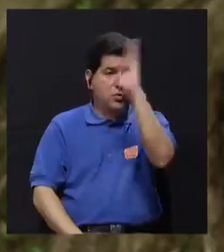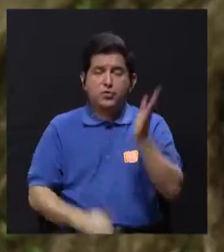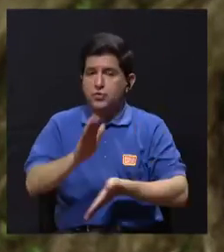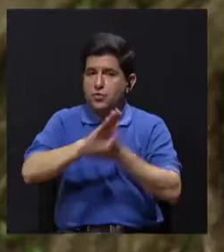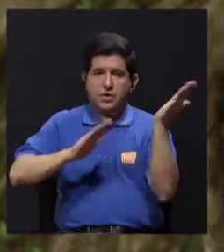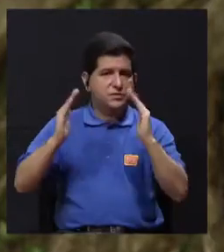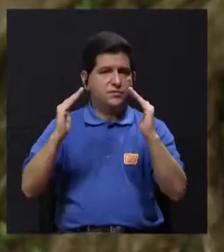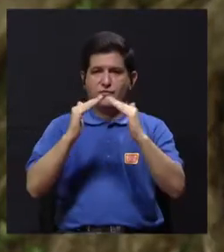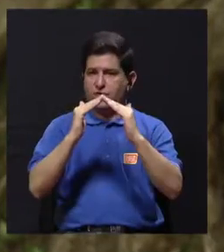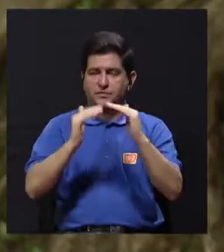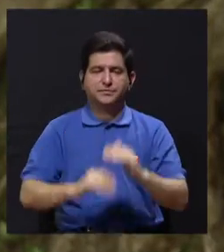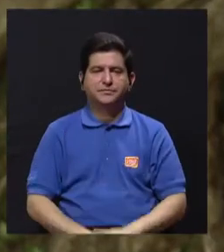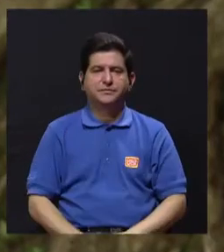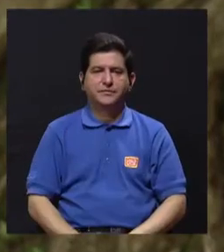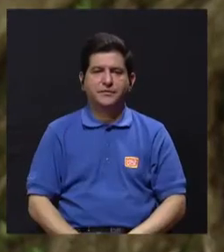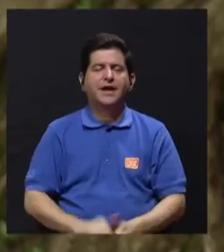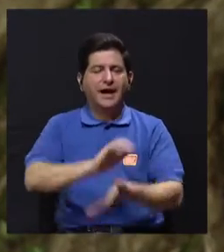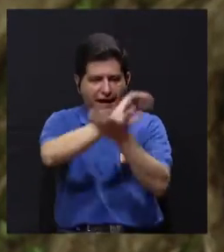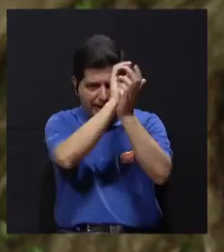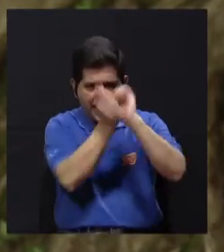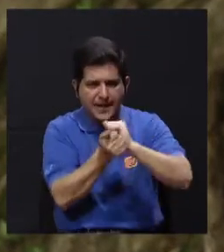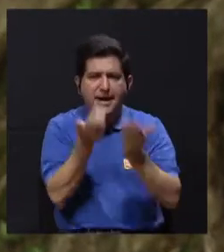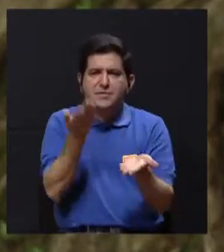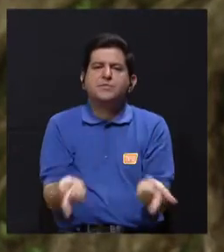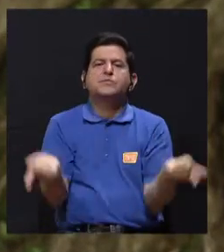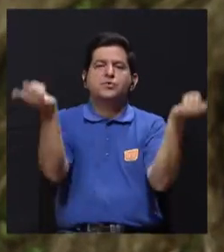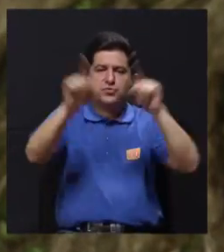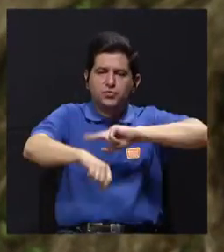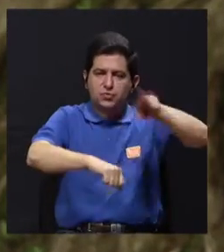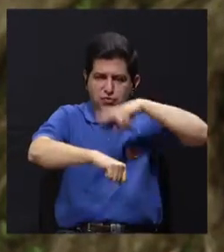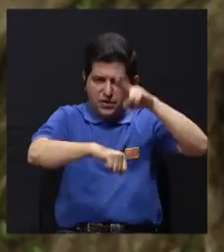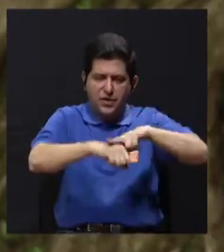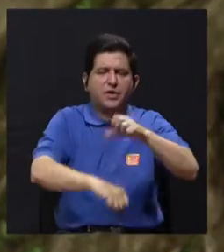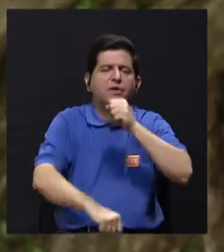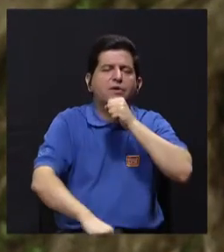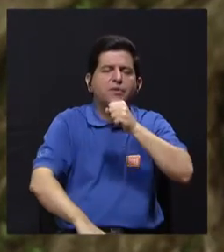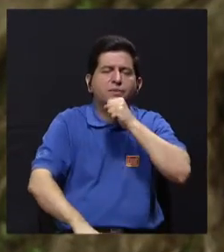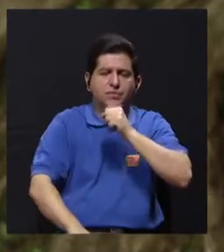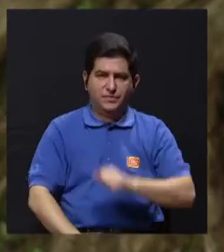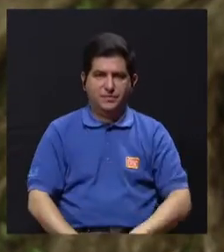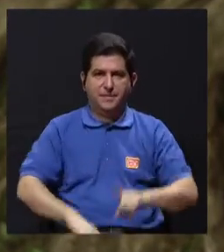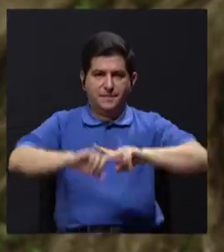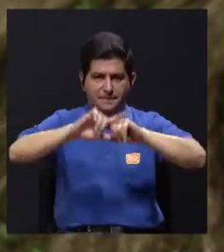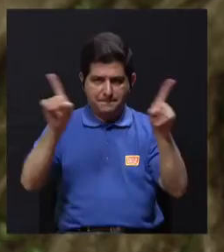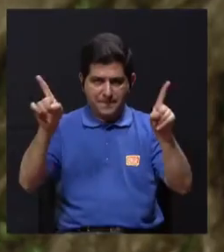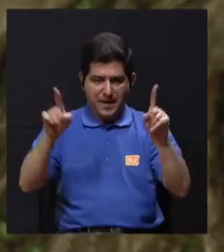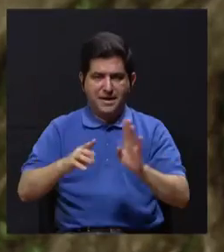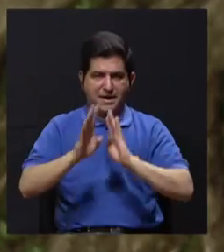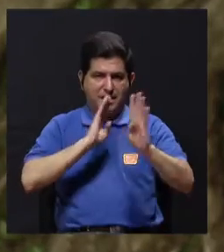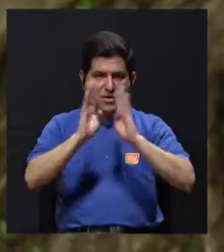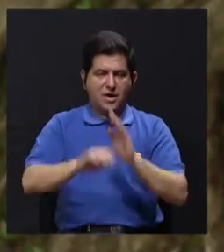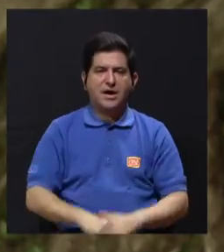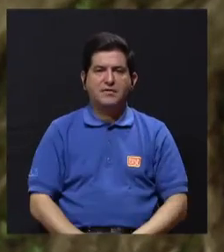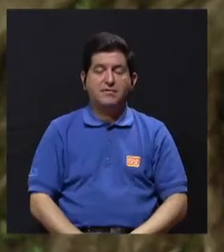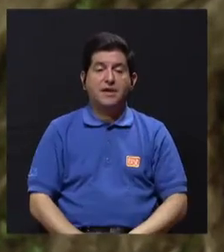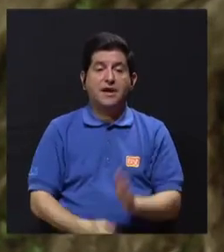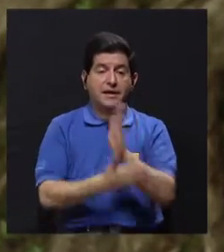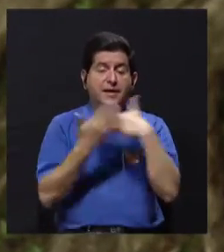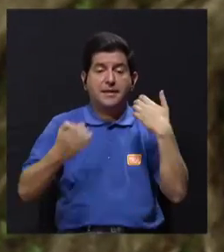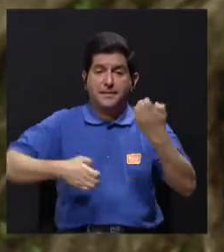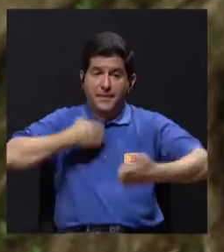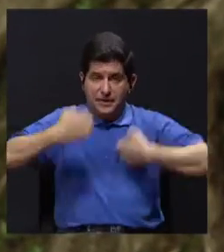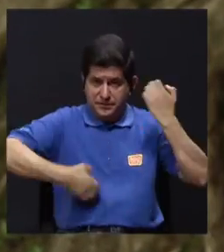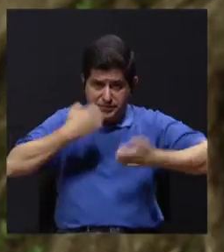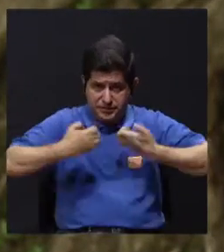partido del hogar. Entonces, hay ciertos cambios que pueden ocurrir normalmente con el envejecimiento. Sin embargo, si vamos a hablar de la esfera